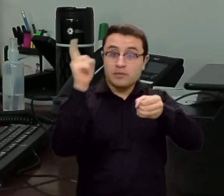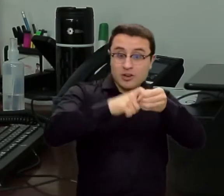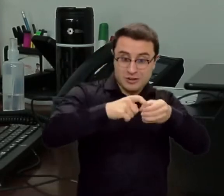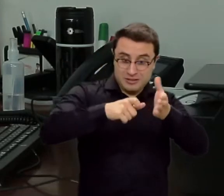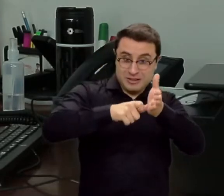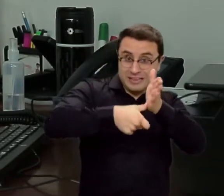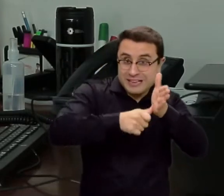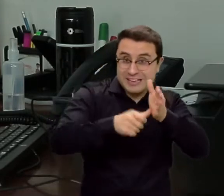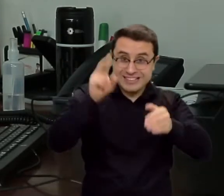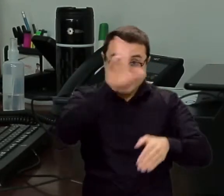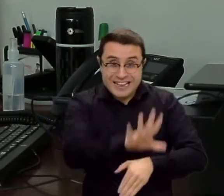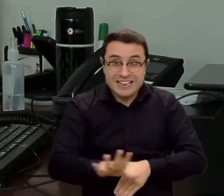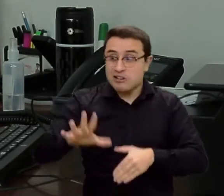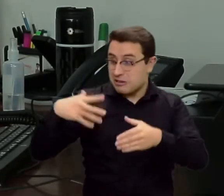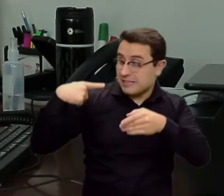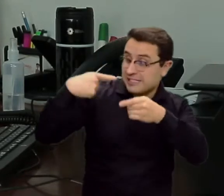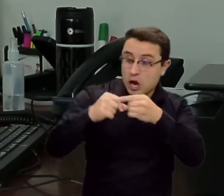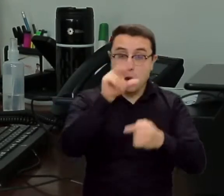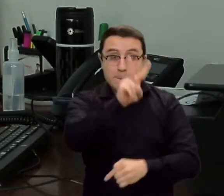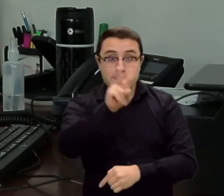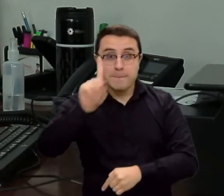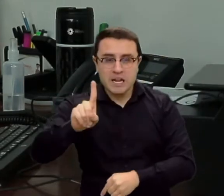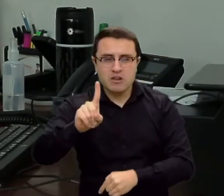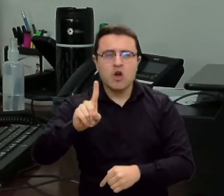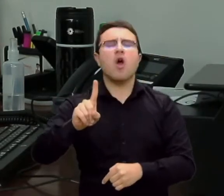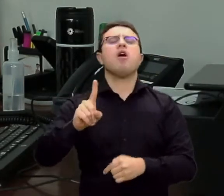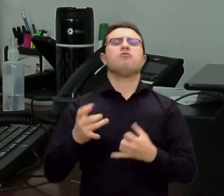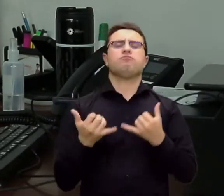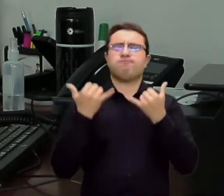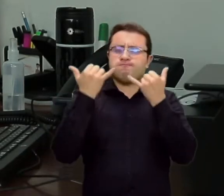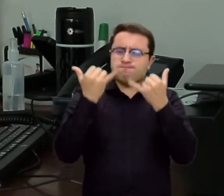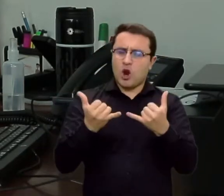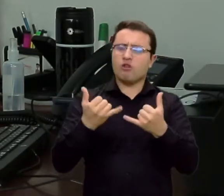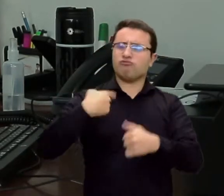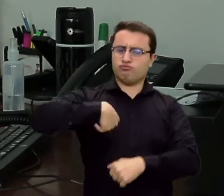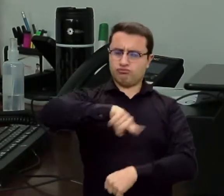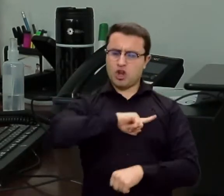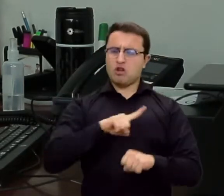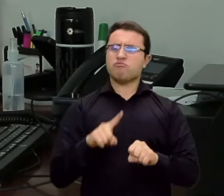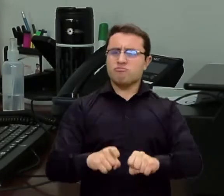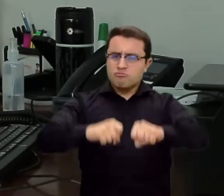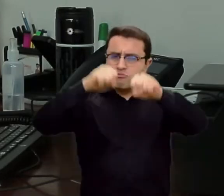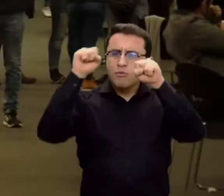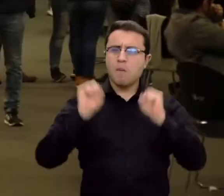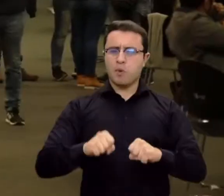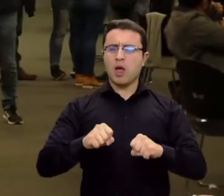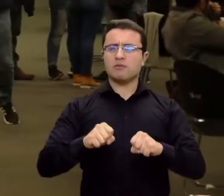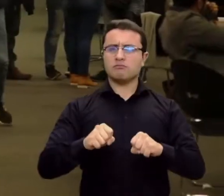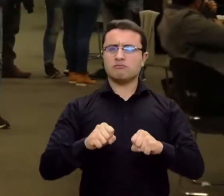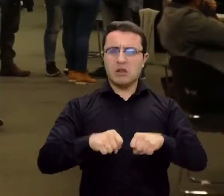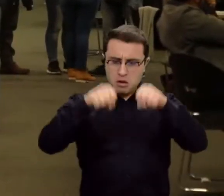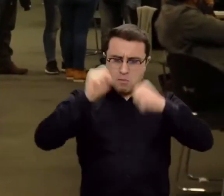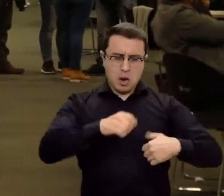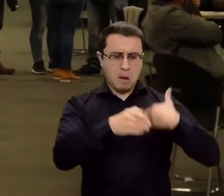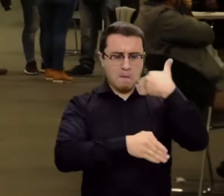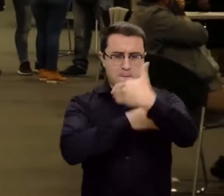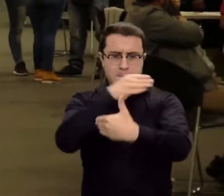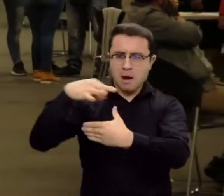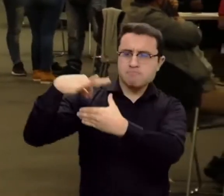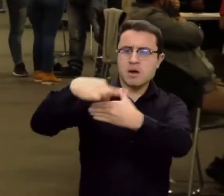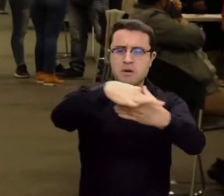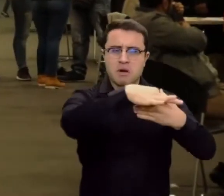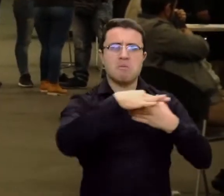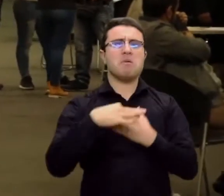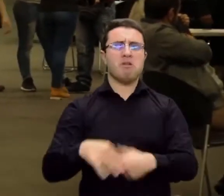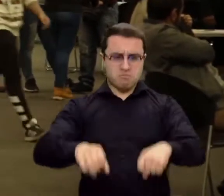se encuentra en total capacidad de desarrollar estos certámenes electorales